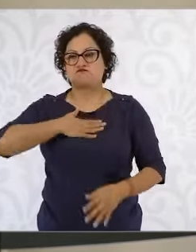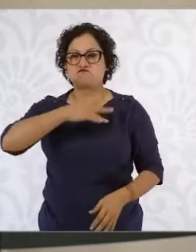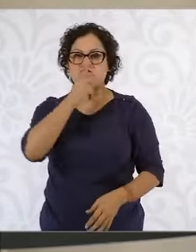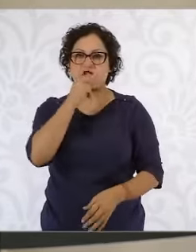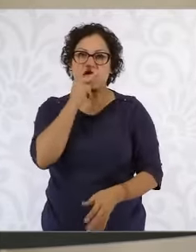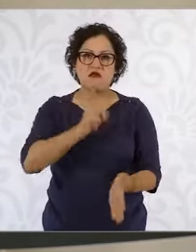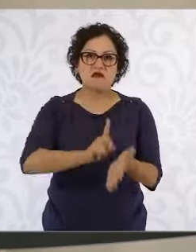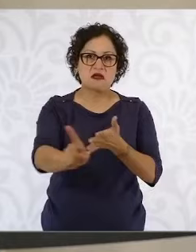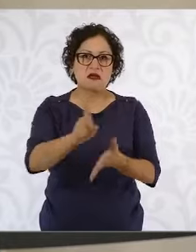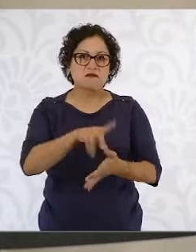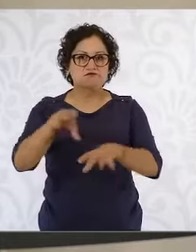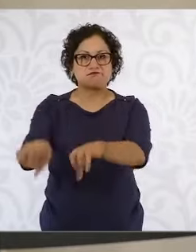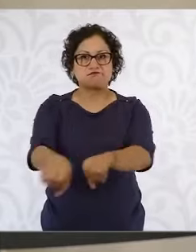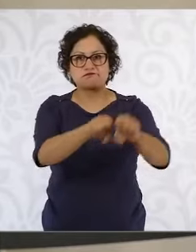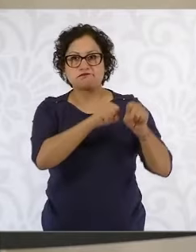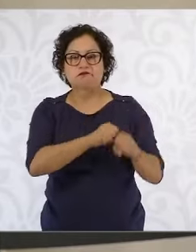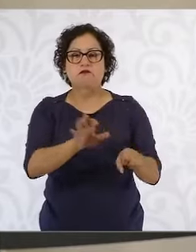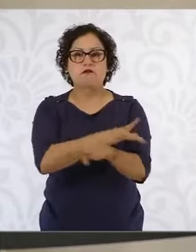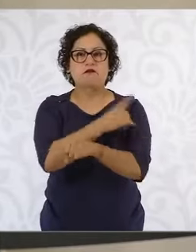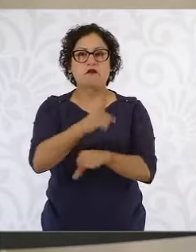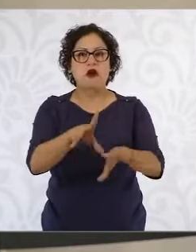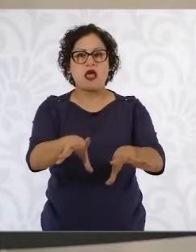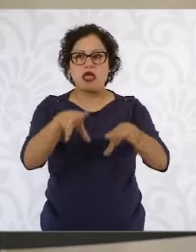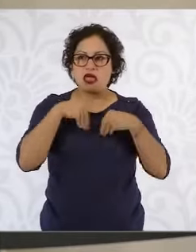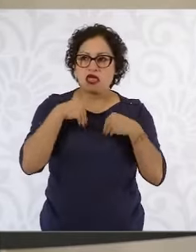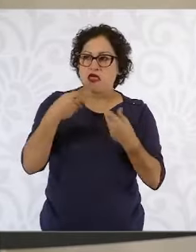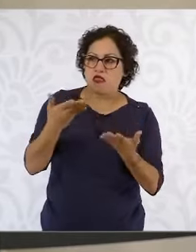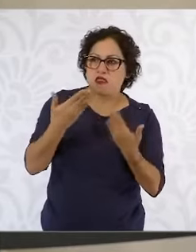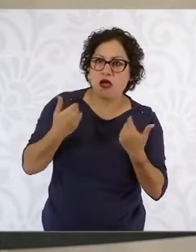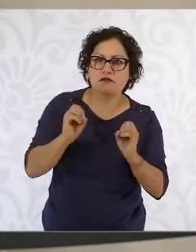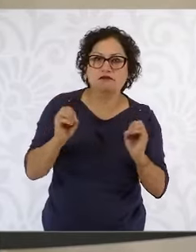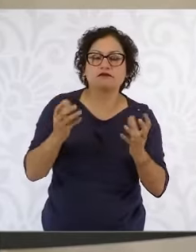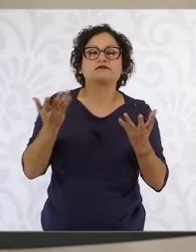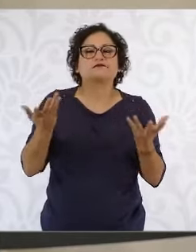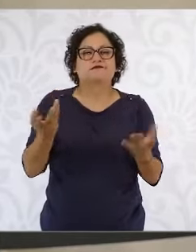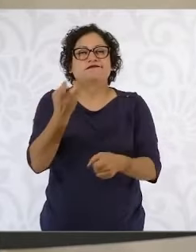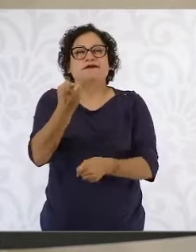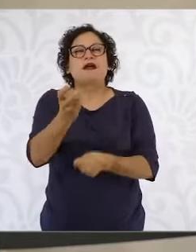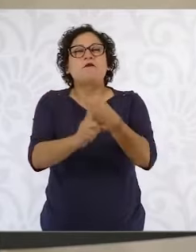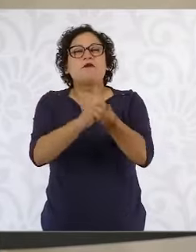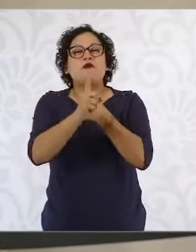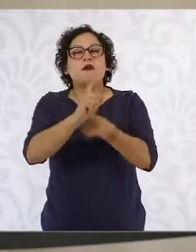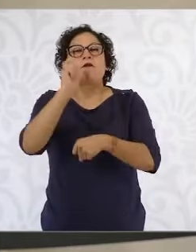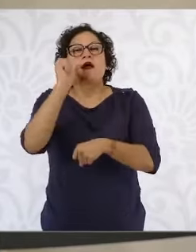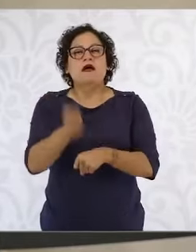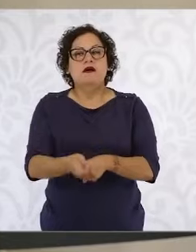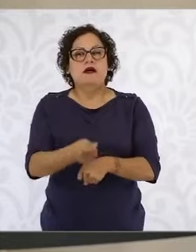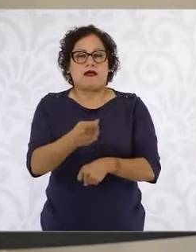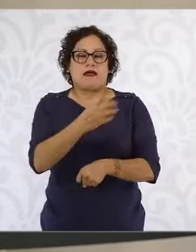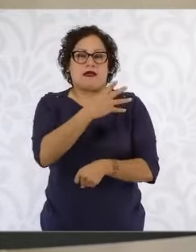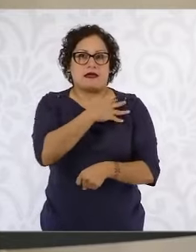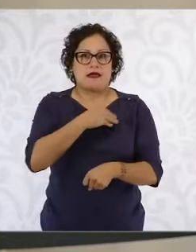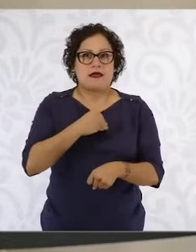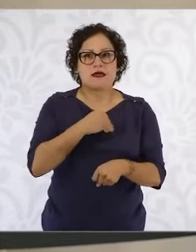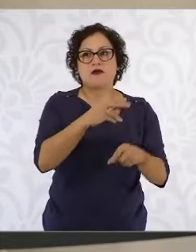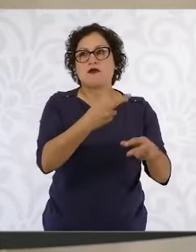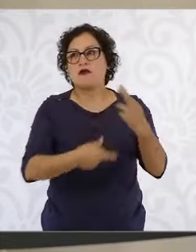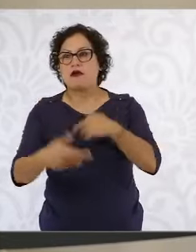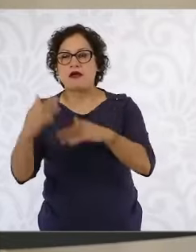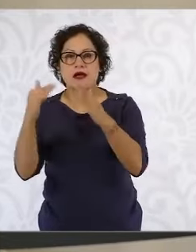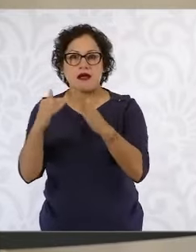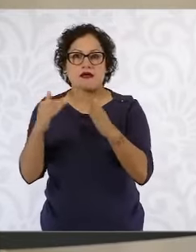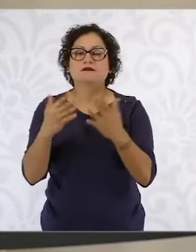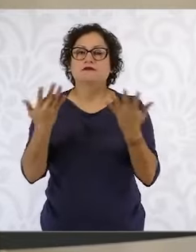mismos derechos que porque no tienen la custodia y esto impide que los menores puedan ser regresados a sus casas. Hay un caso muy particular